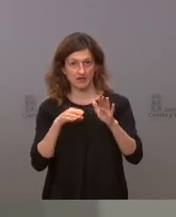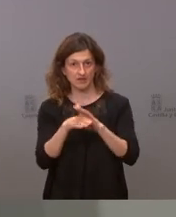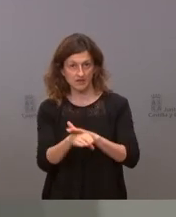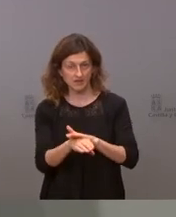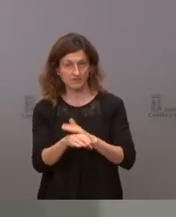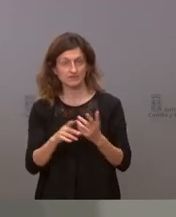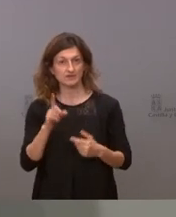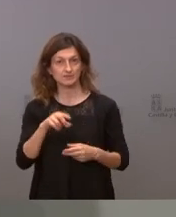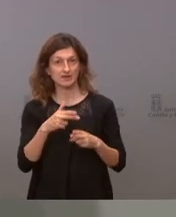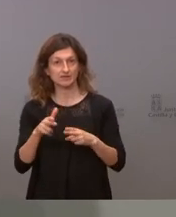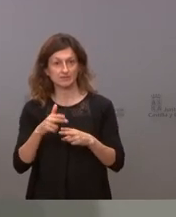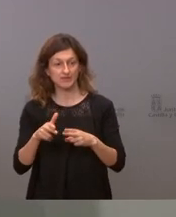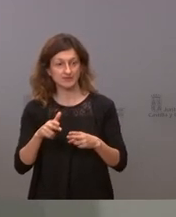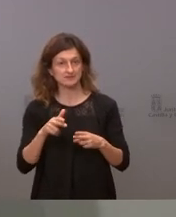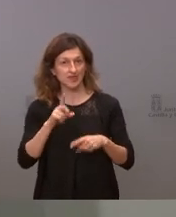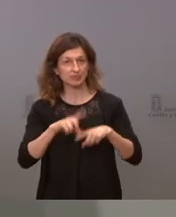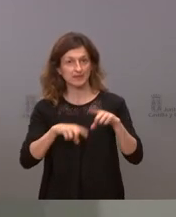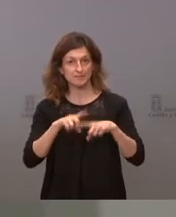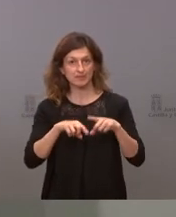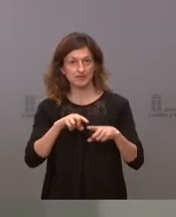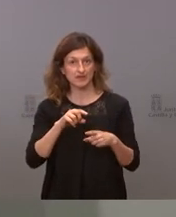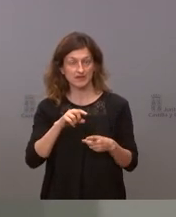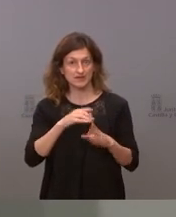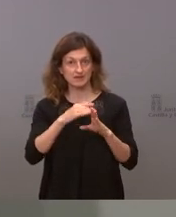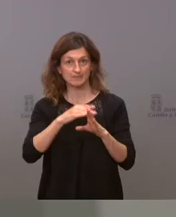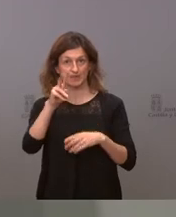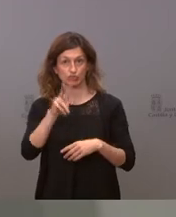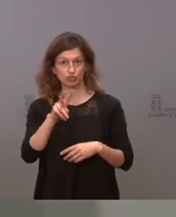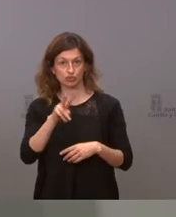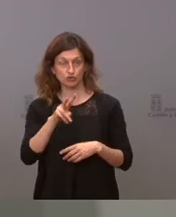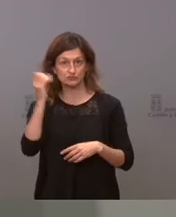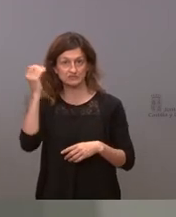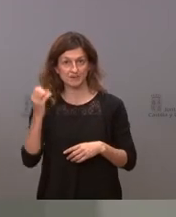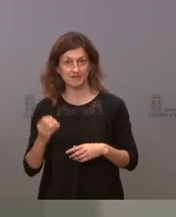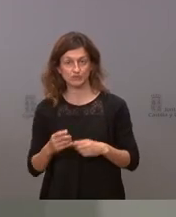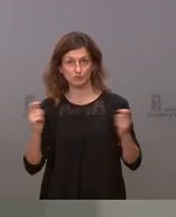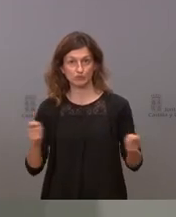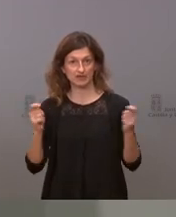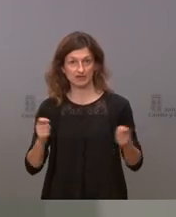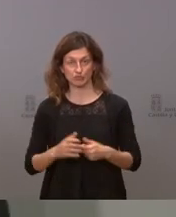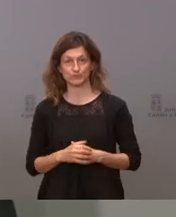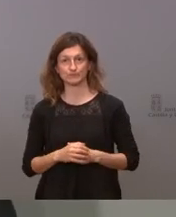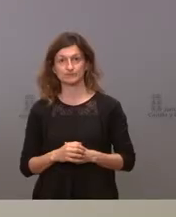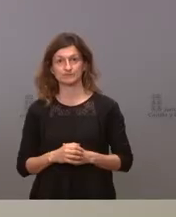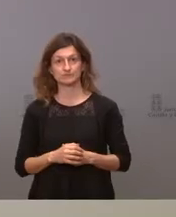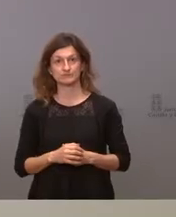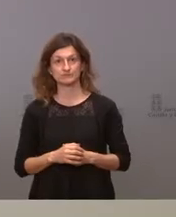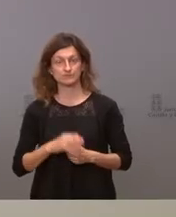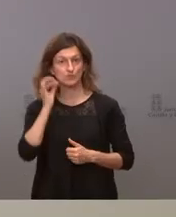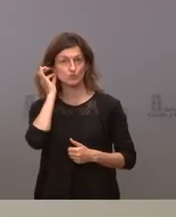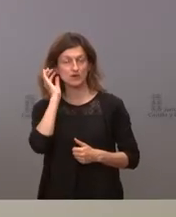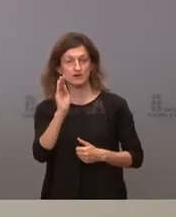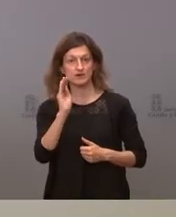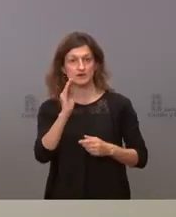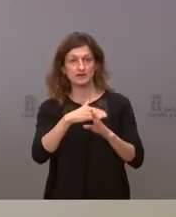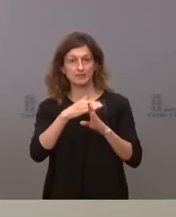las actividades se van a aplicar según está previsto en el nivel 2 del semáforo que está publicado si en el nivel 2 del